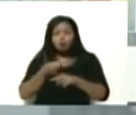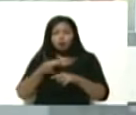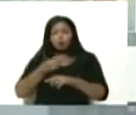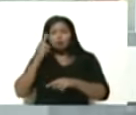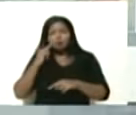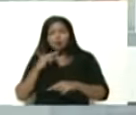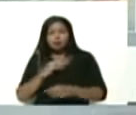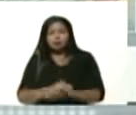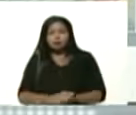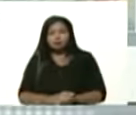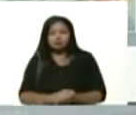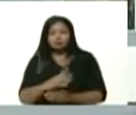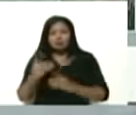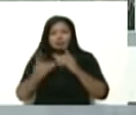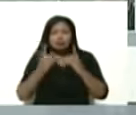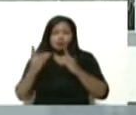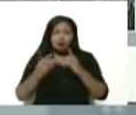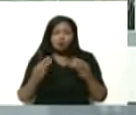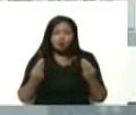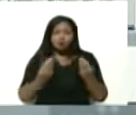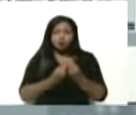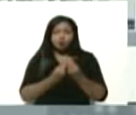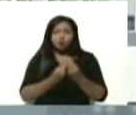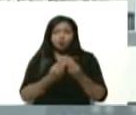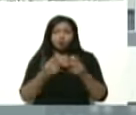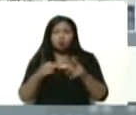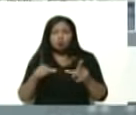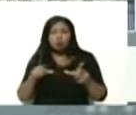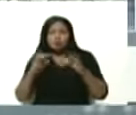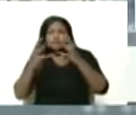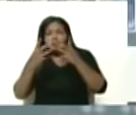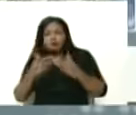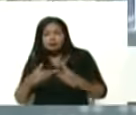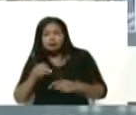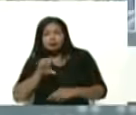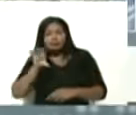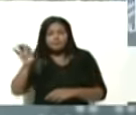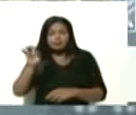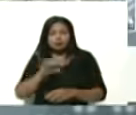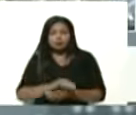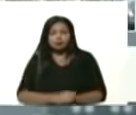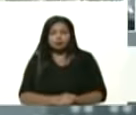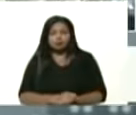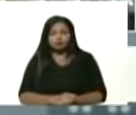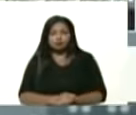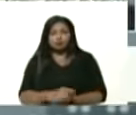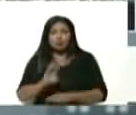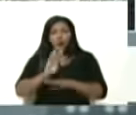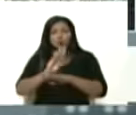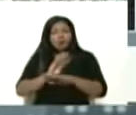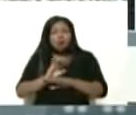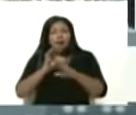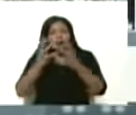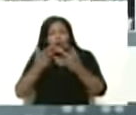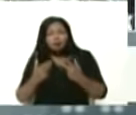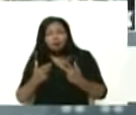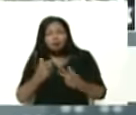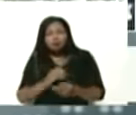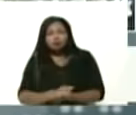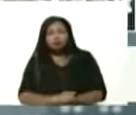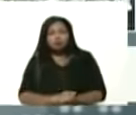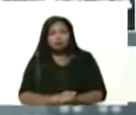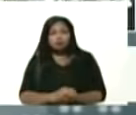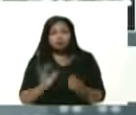en la mesa de diálogo con los sectores empresariales del país para proteger la industria para